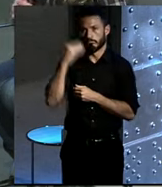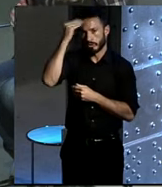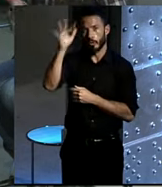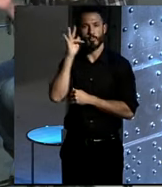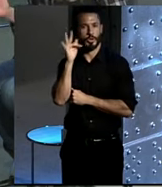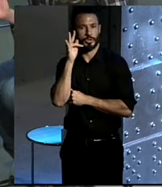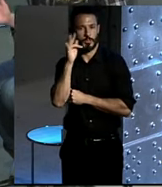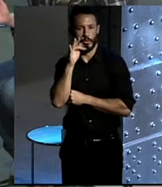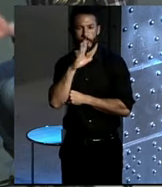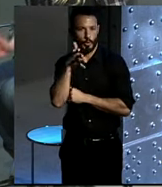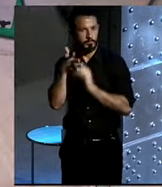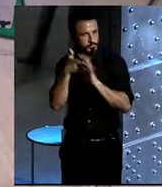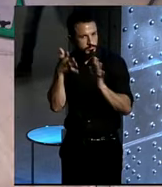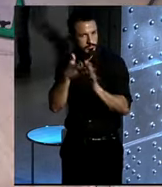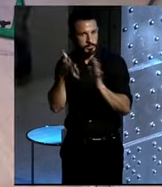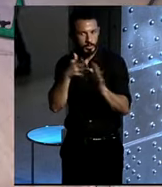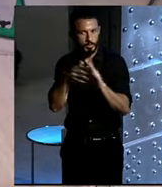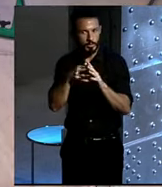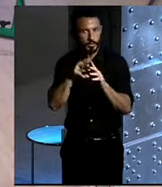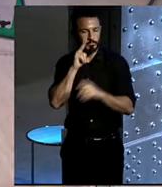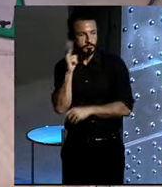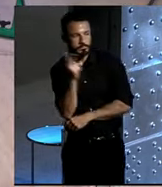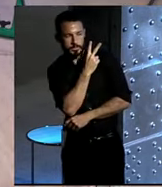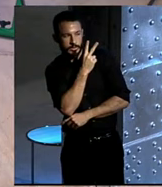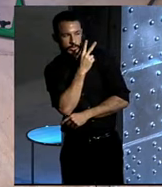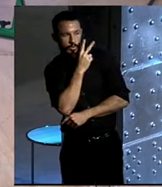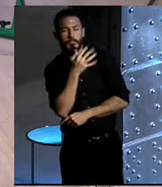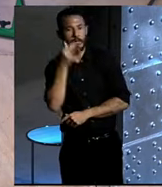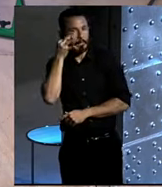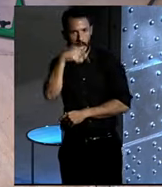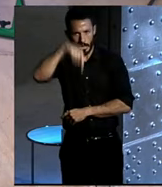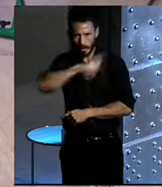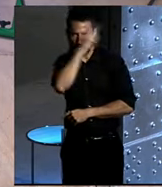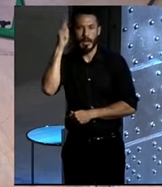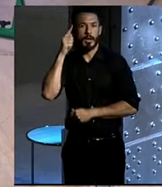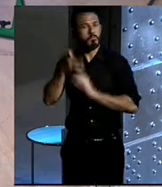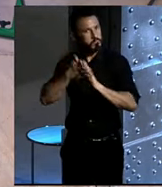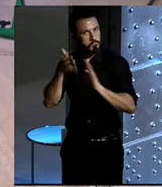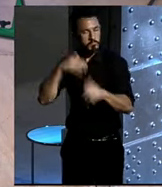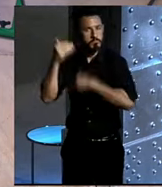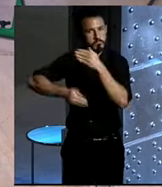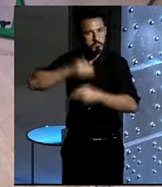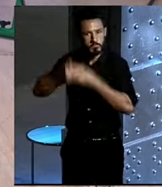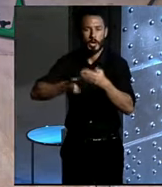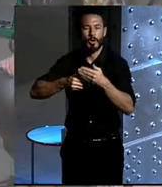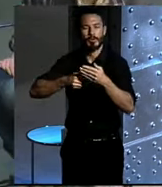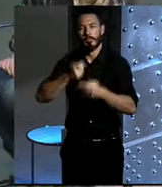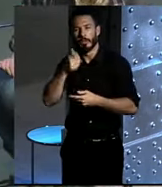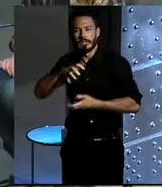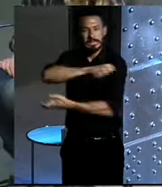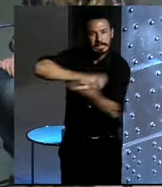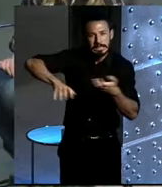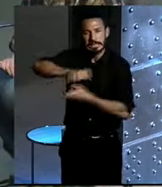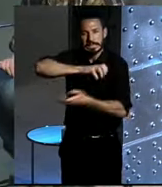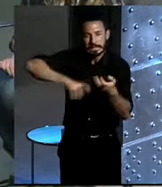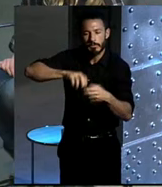empezamos, donde estamos ahora, vamos bastante rápido en Madrid. Ahora bien, ha sido de una manera más bien caótica, pero se está